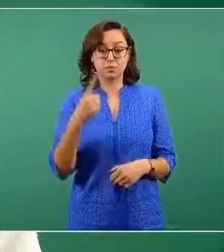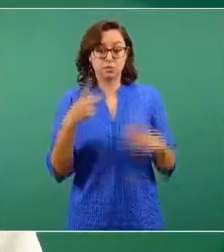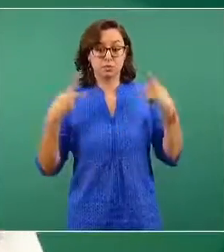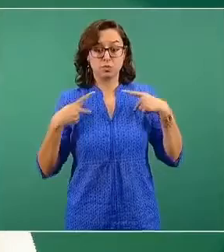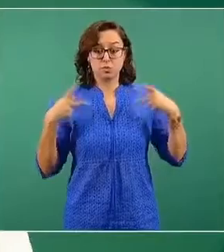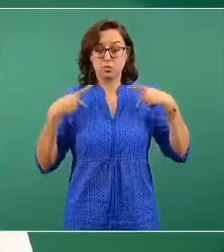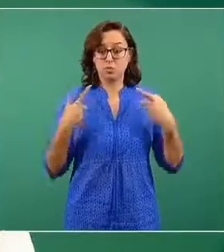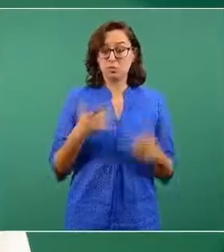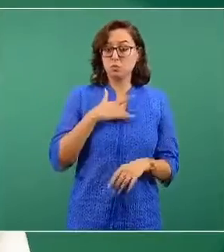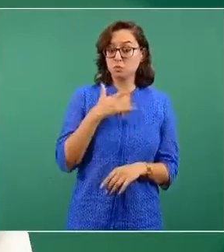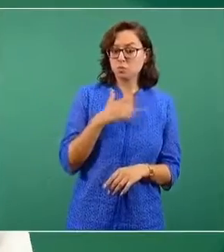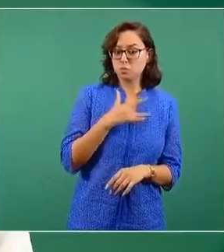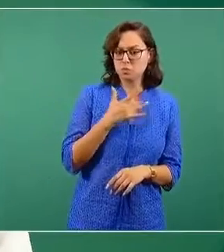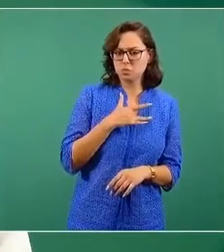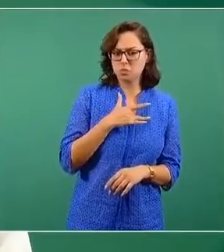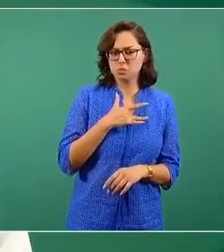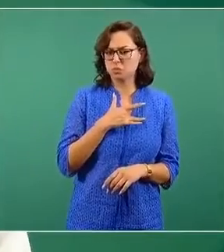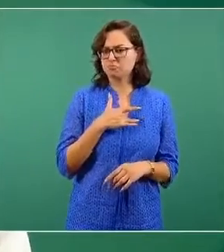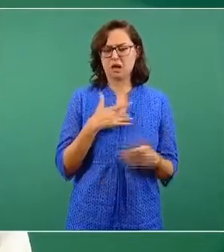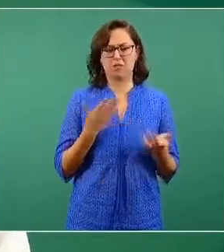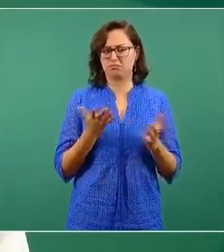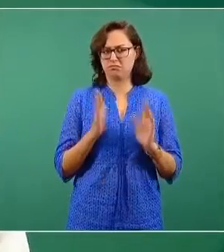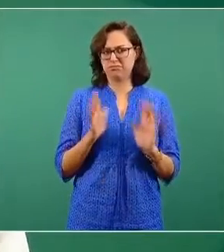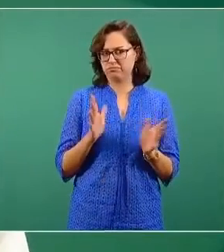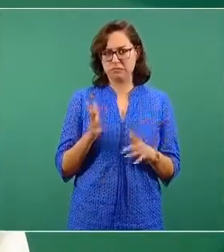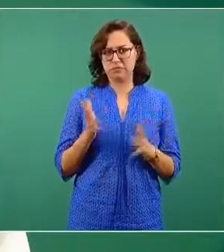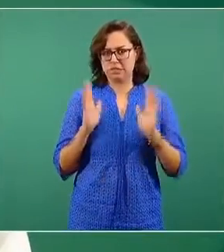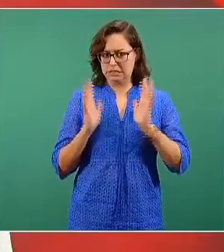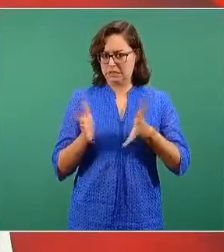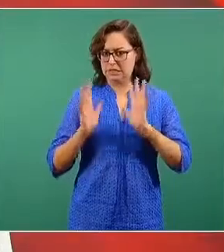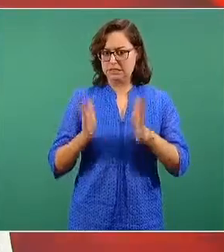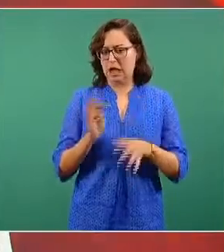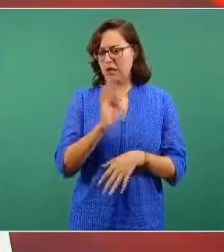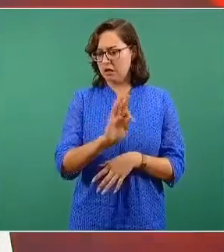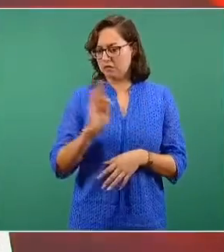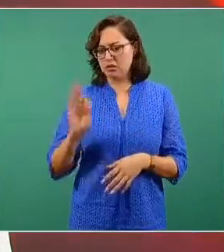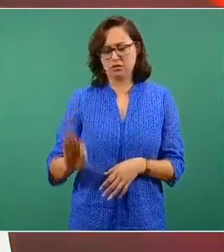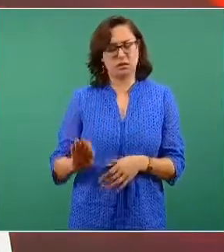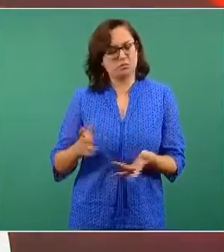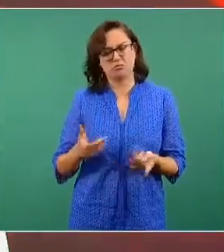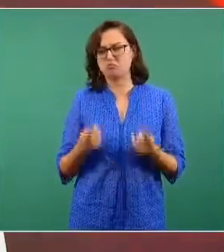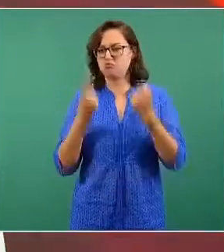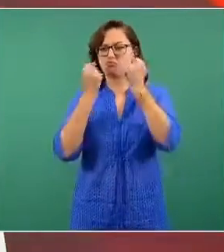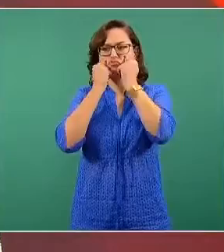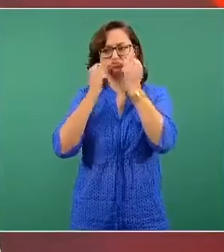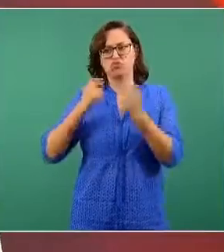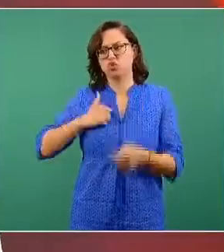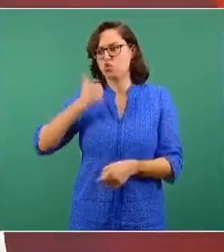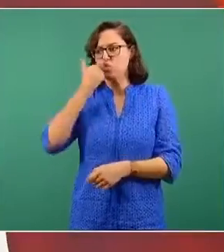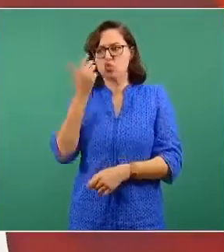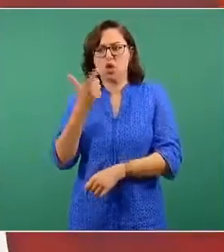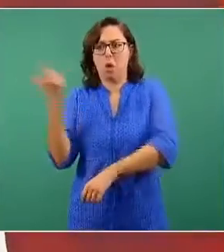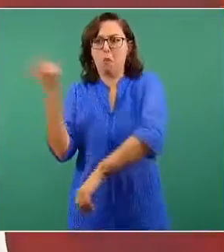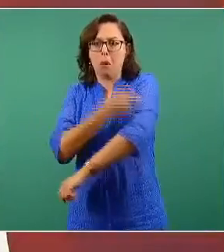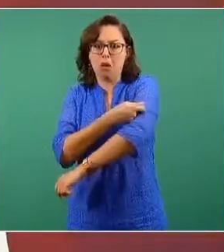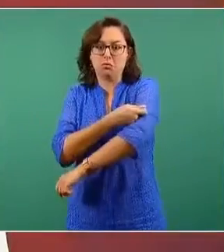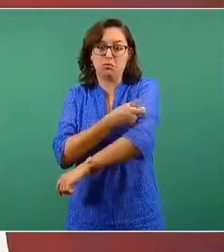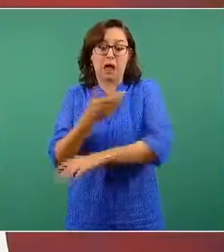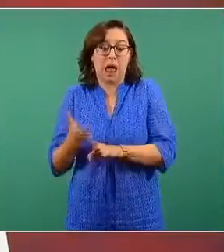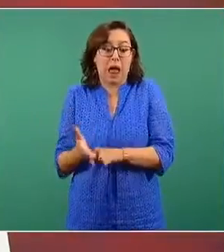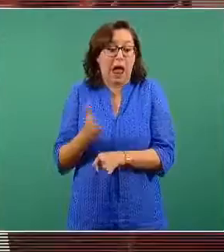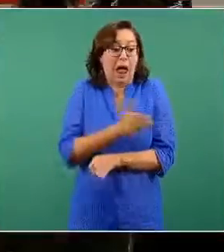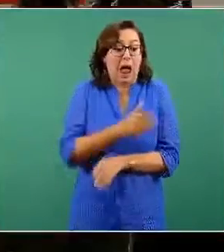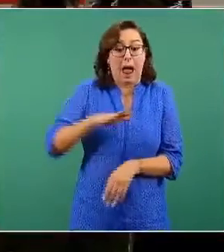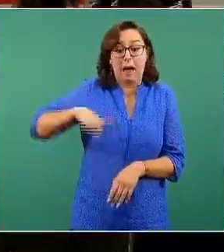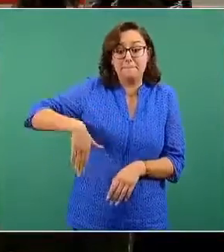se acercara a quererse vacunar, porque ya le toca de acuerdo al calendario, y tiene el antecedente de haber